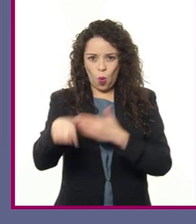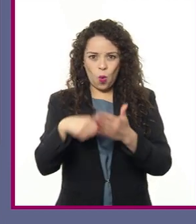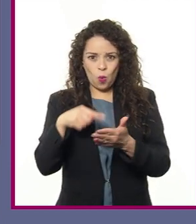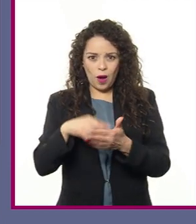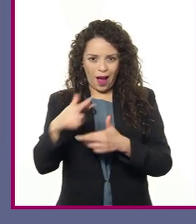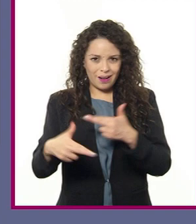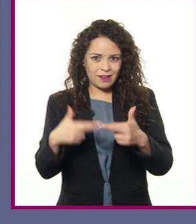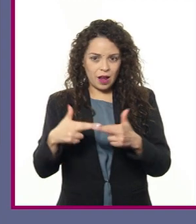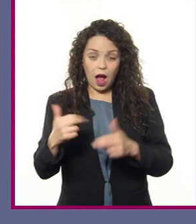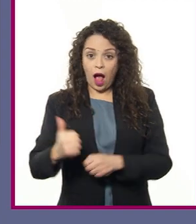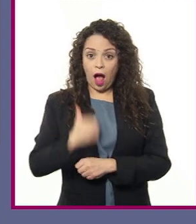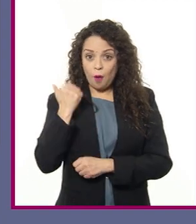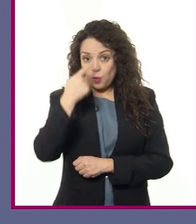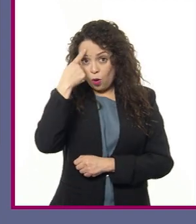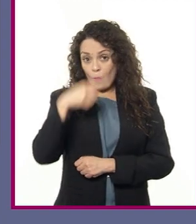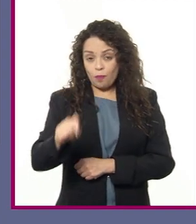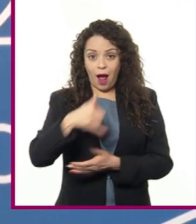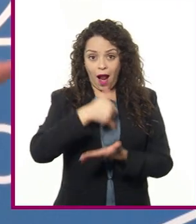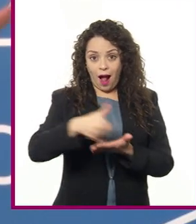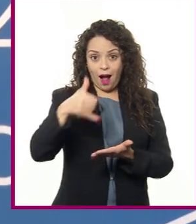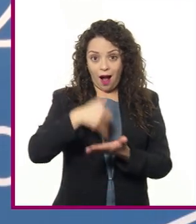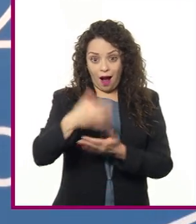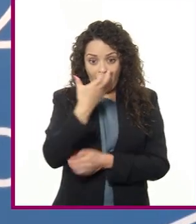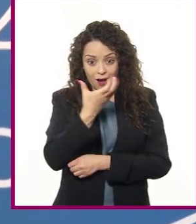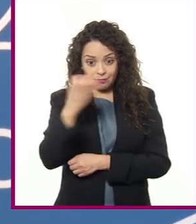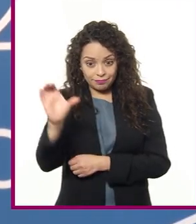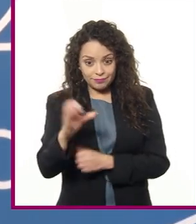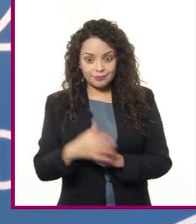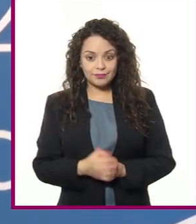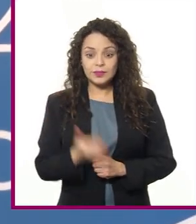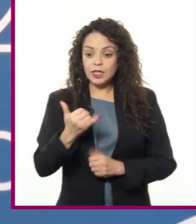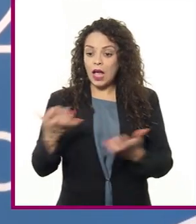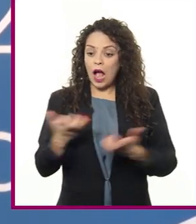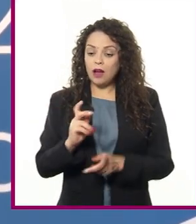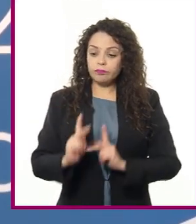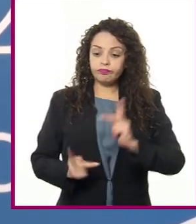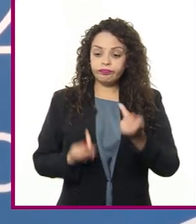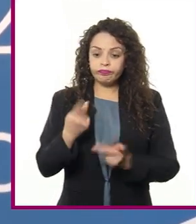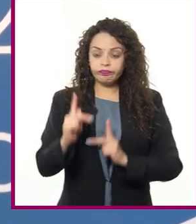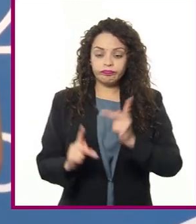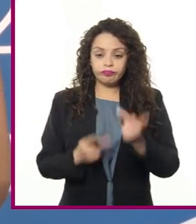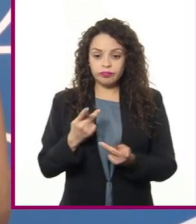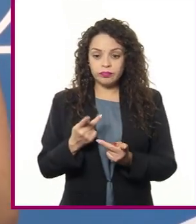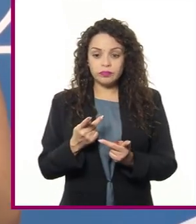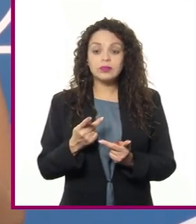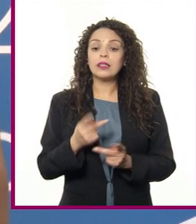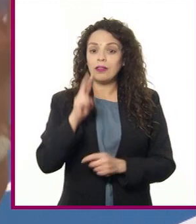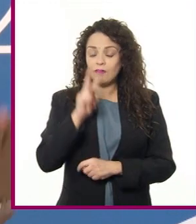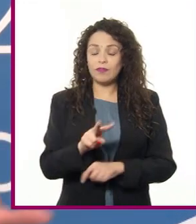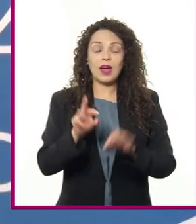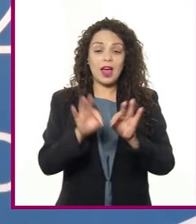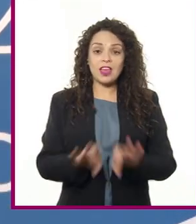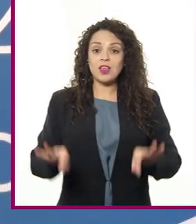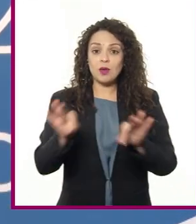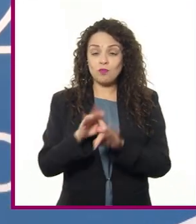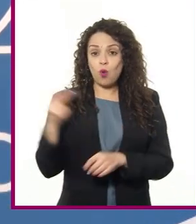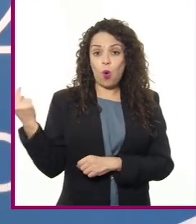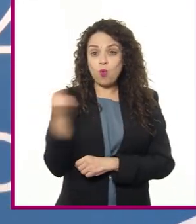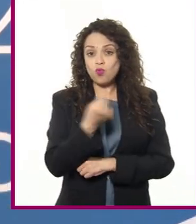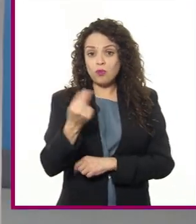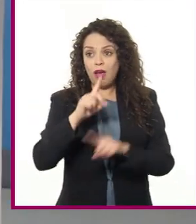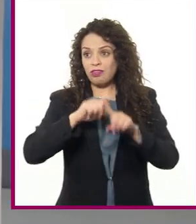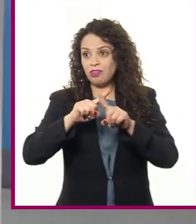condición para practicar la agricultura y producir cultivos tropicales que son de gran demanda en países